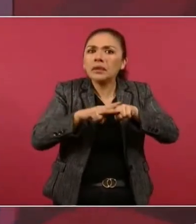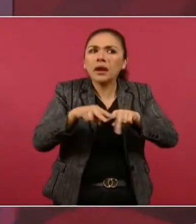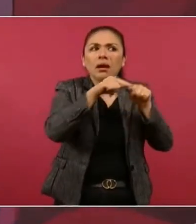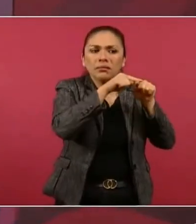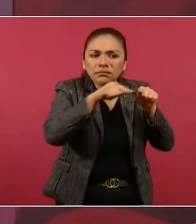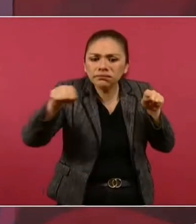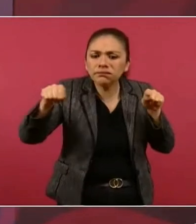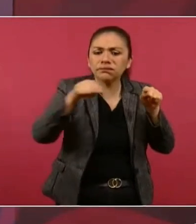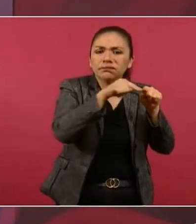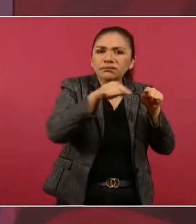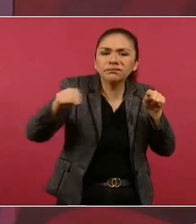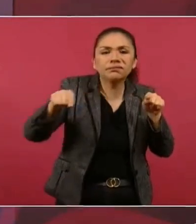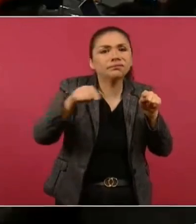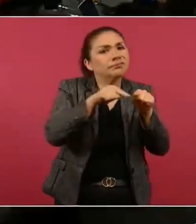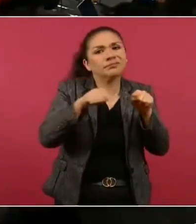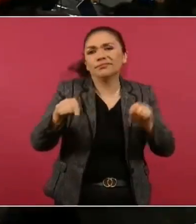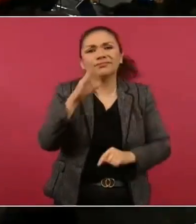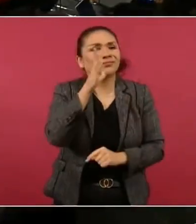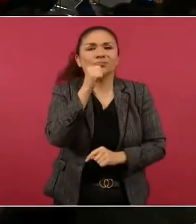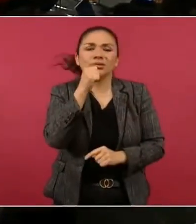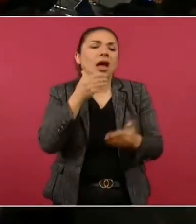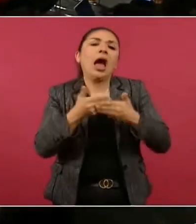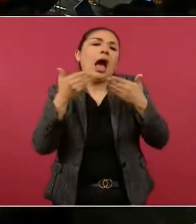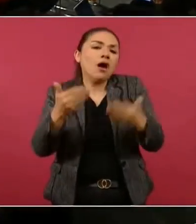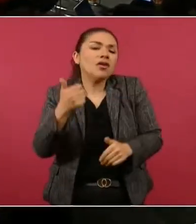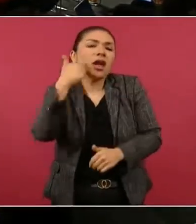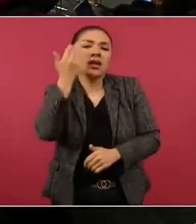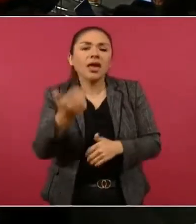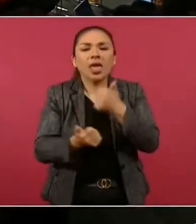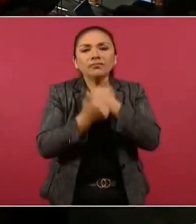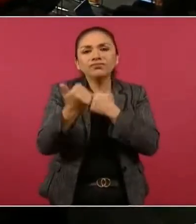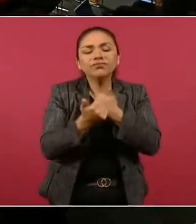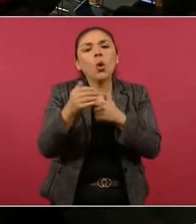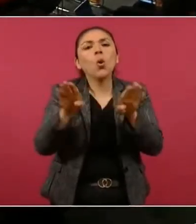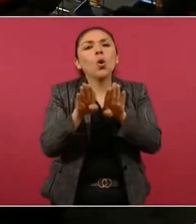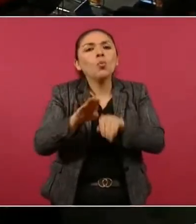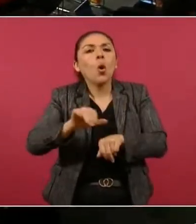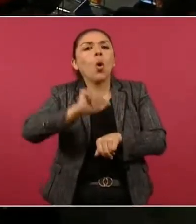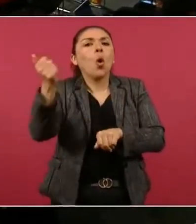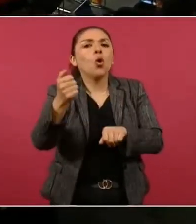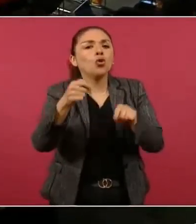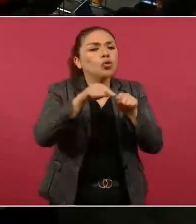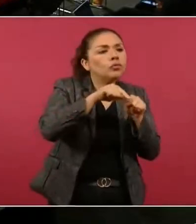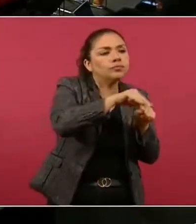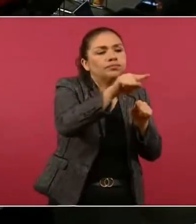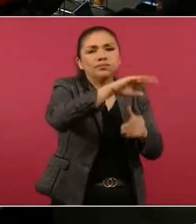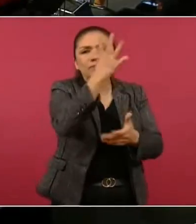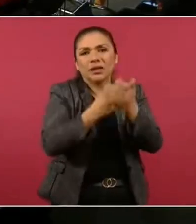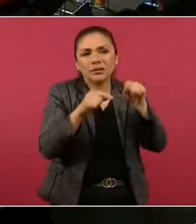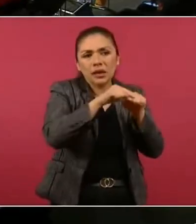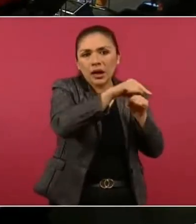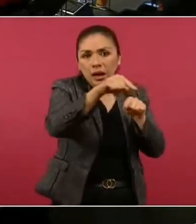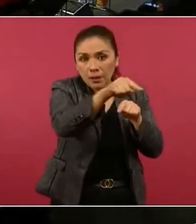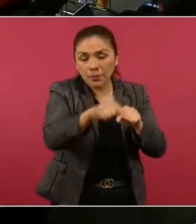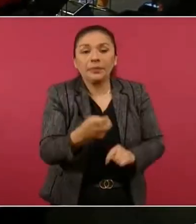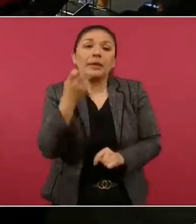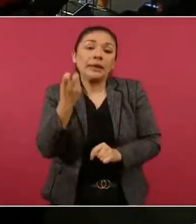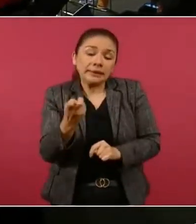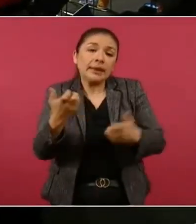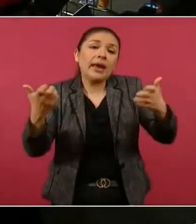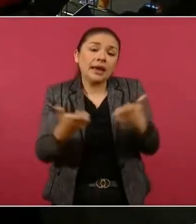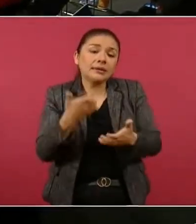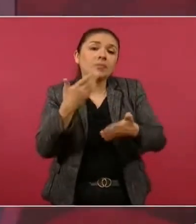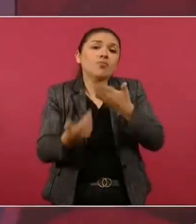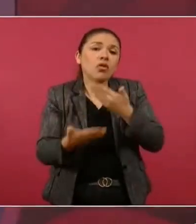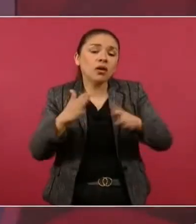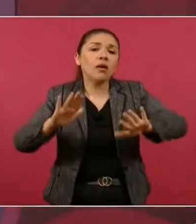tren de carga y se está buscando un libramiento. Y así se están modernizando